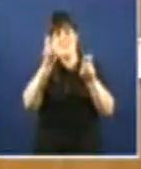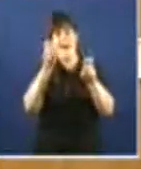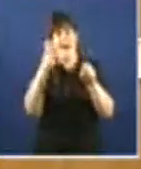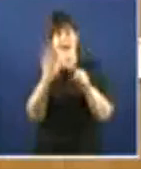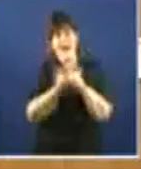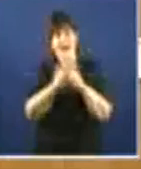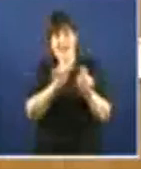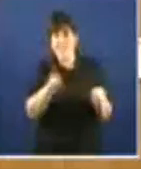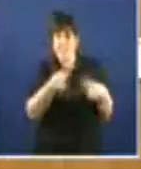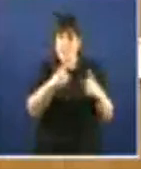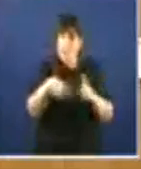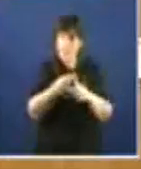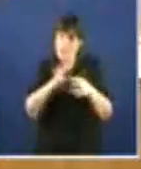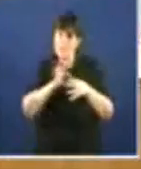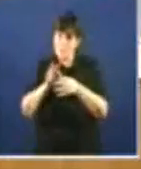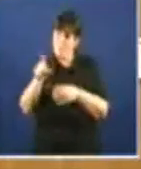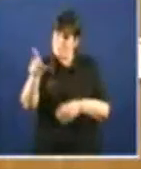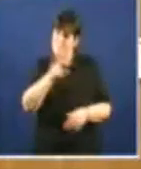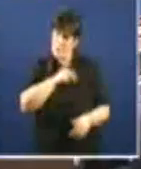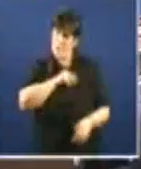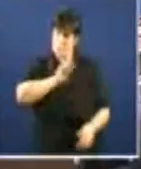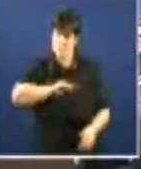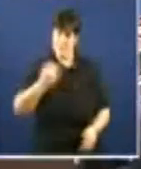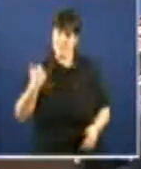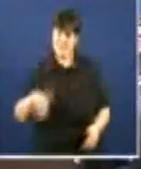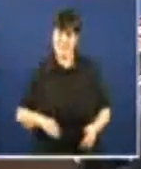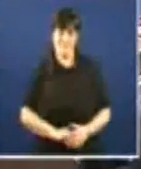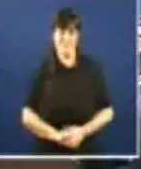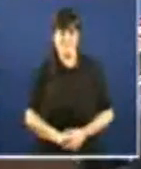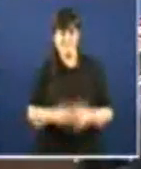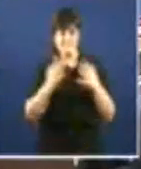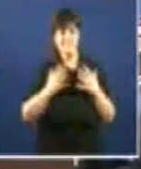Méritos está facendo bastante. Moito gracias. Gracias, señor Sánchez.